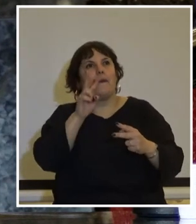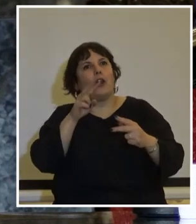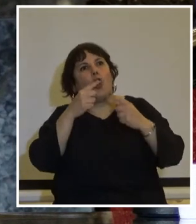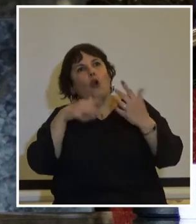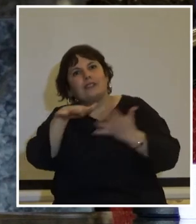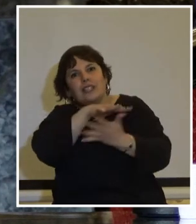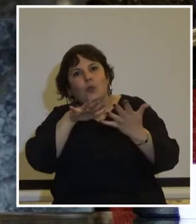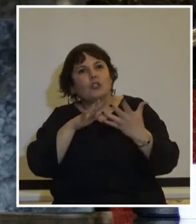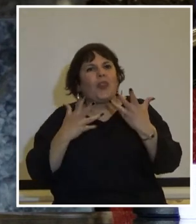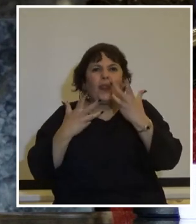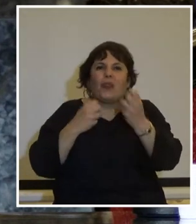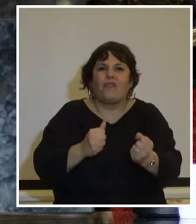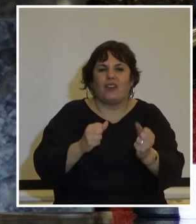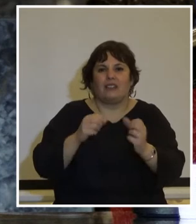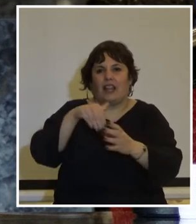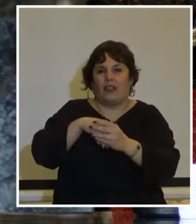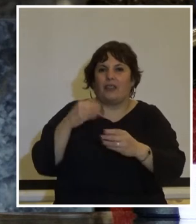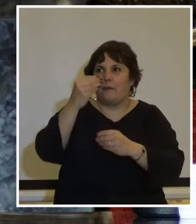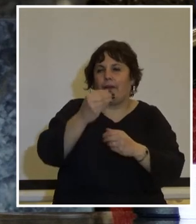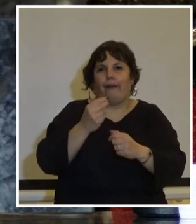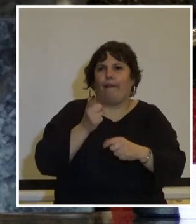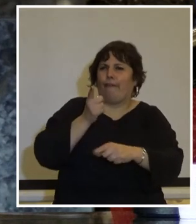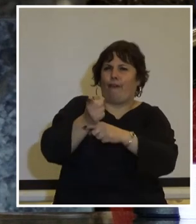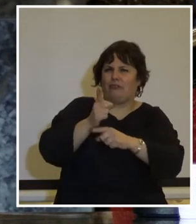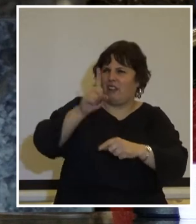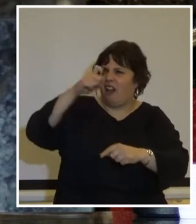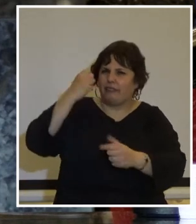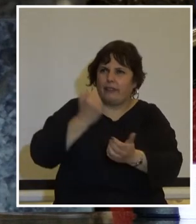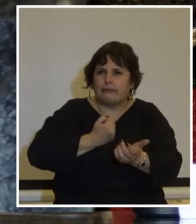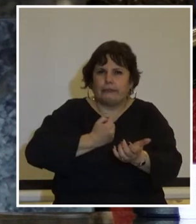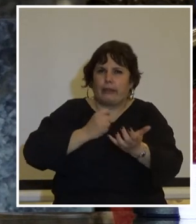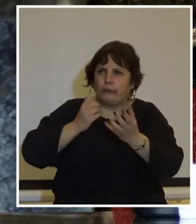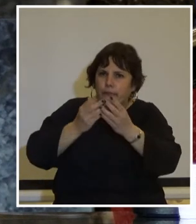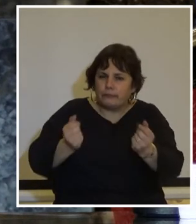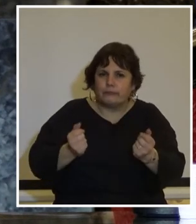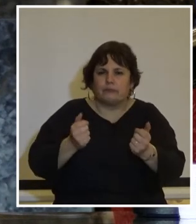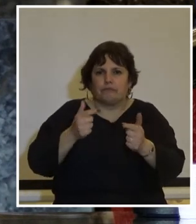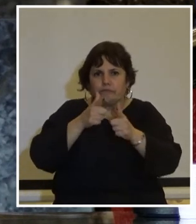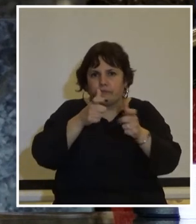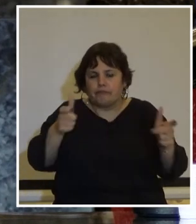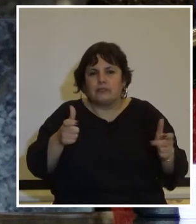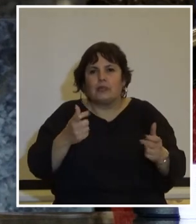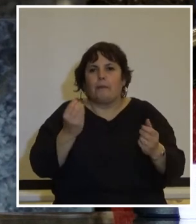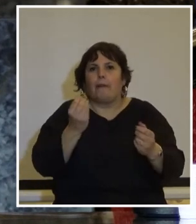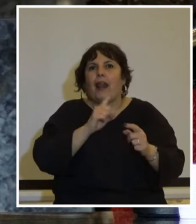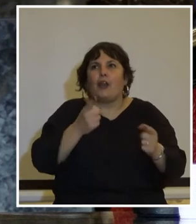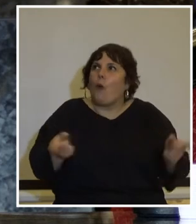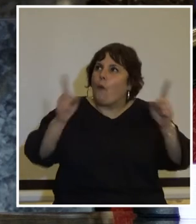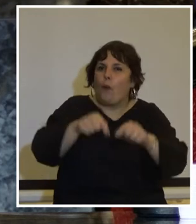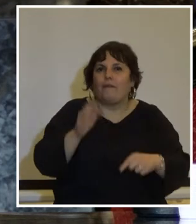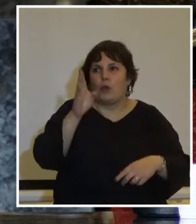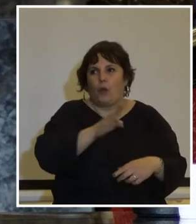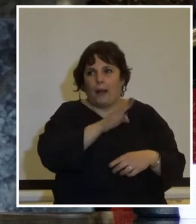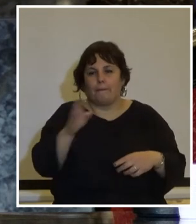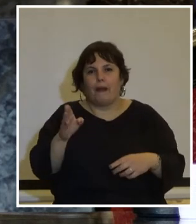defender la democracia repudiando las atrocidades cometidas también obviamente para que no vuelvan a suceder